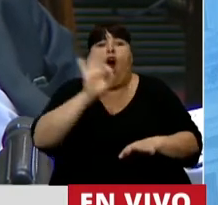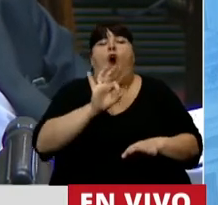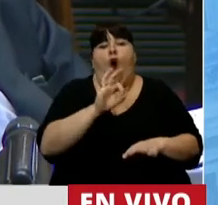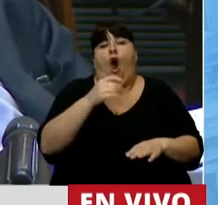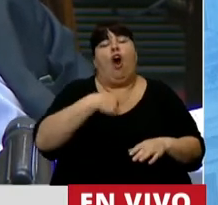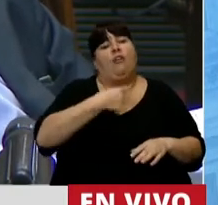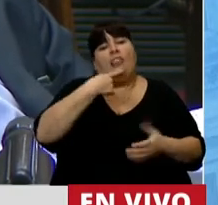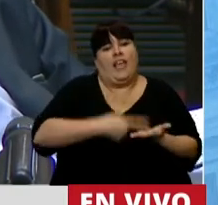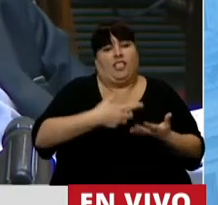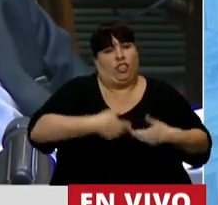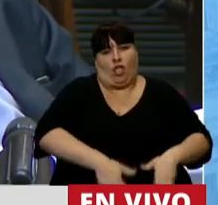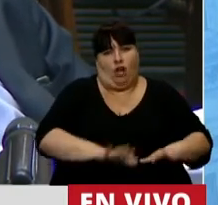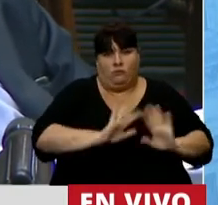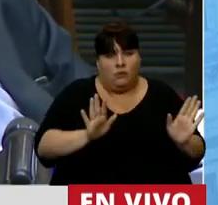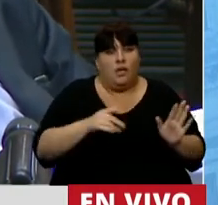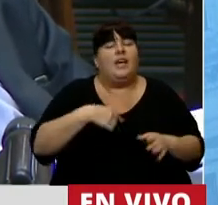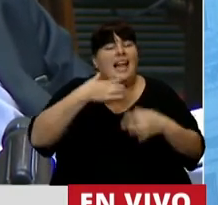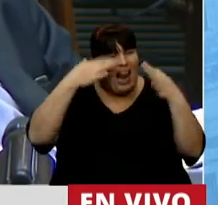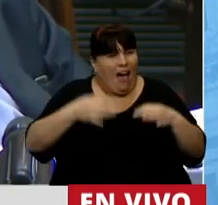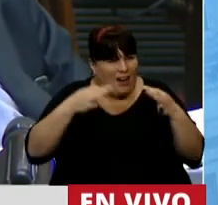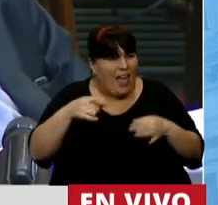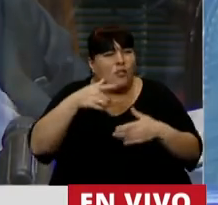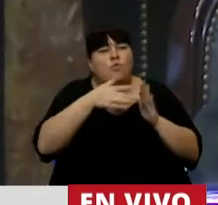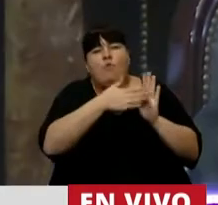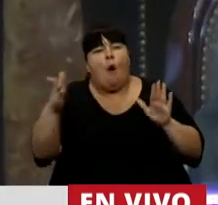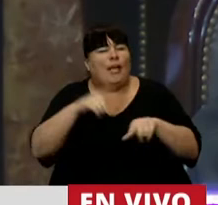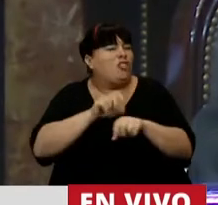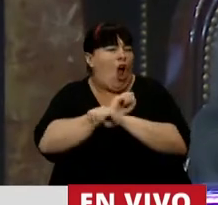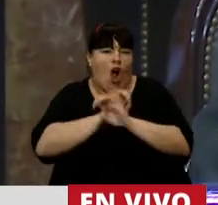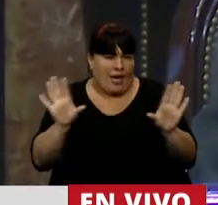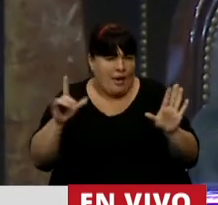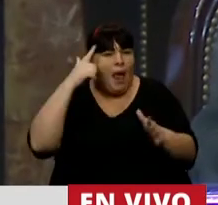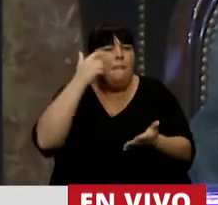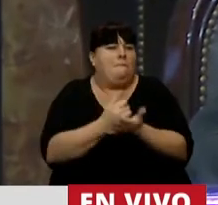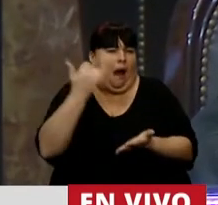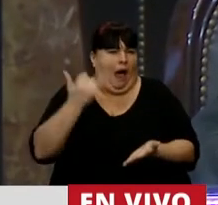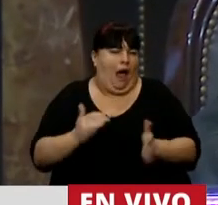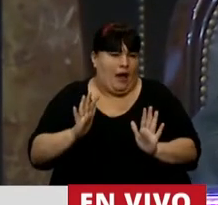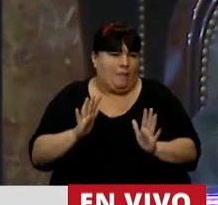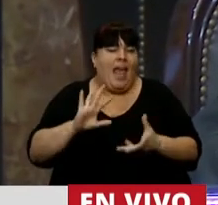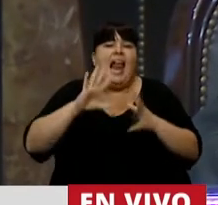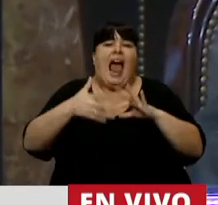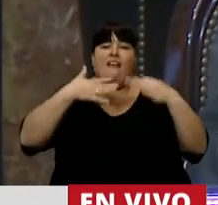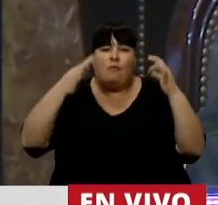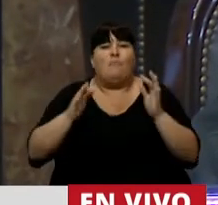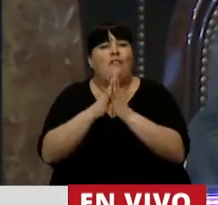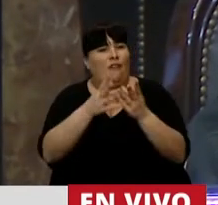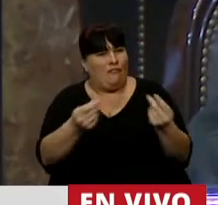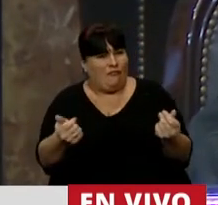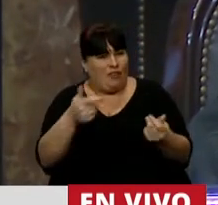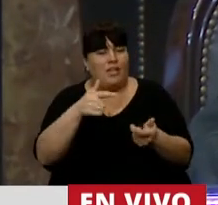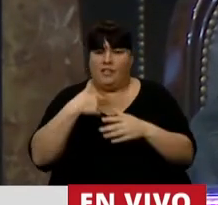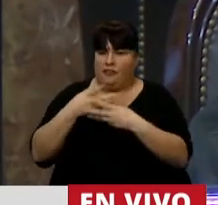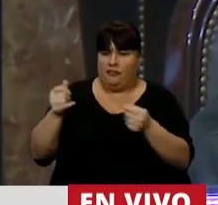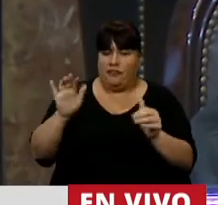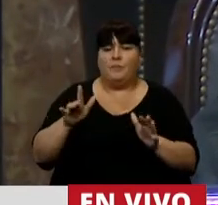sean voluntarias. Y podemos afirmar sin duda que es un proceso trágico y traumático. La manera real de evitar los abortos...